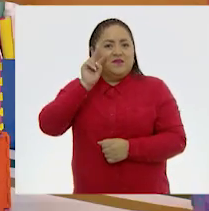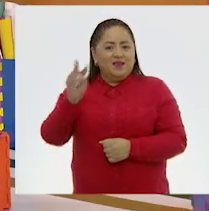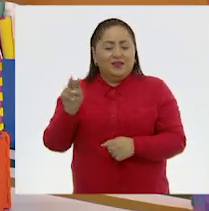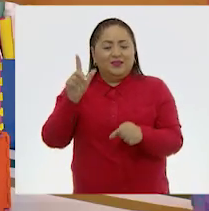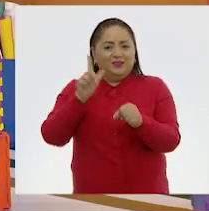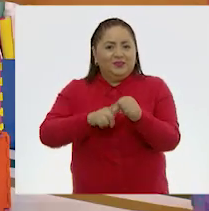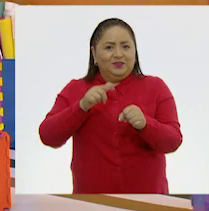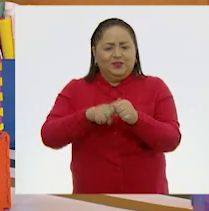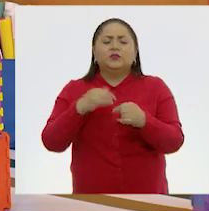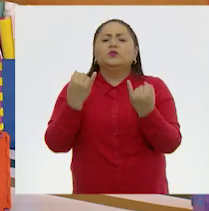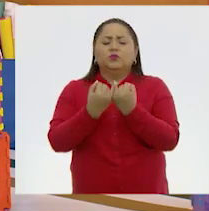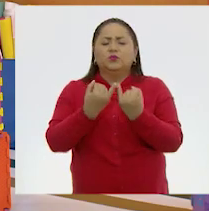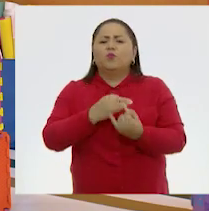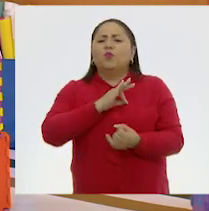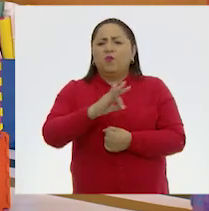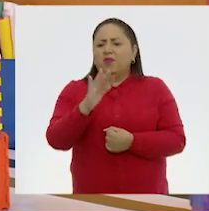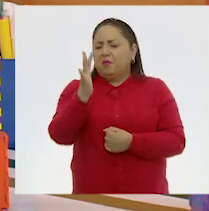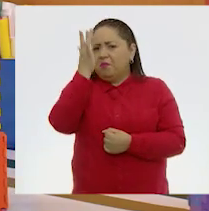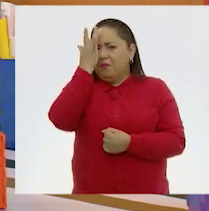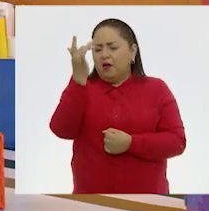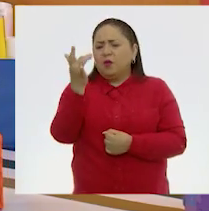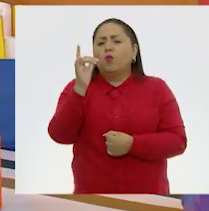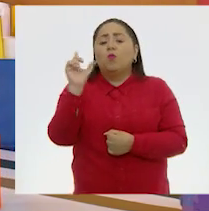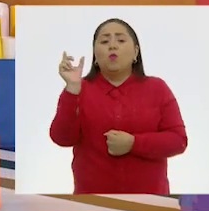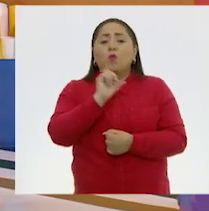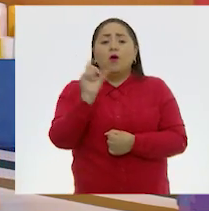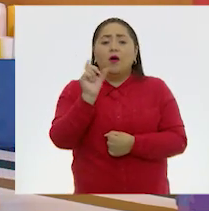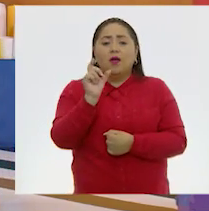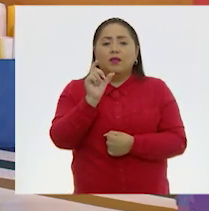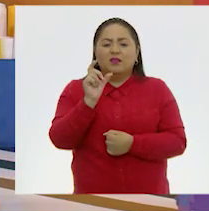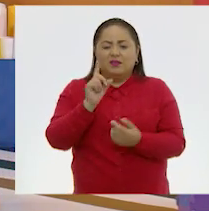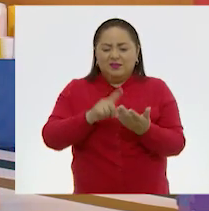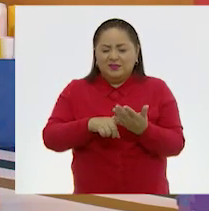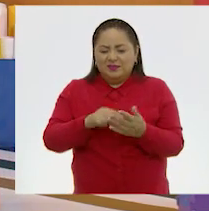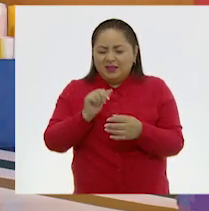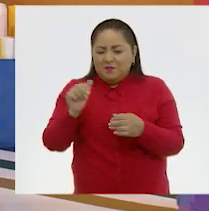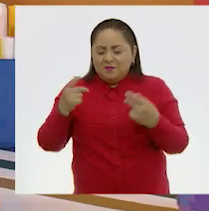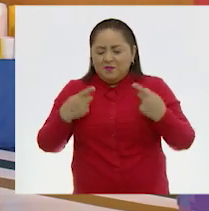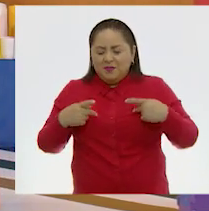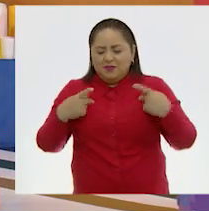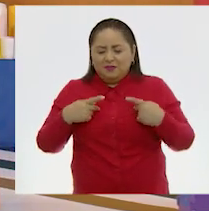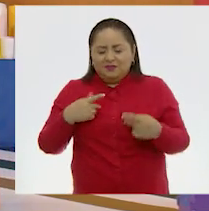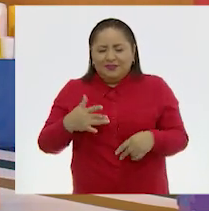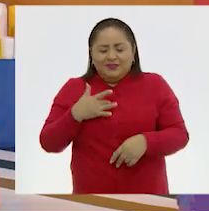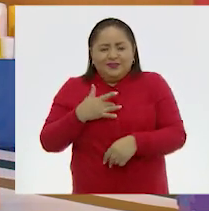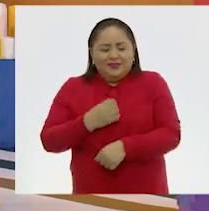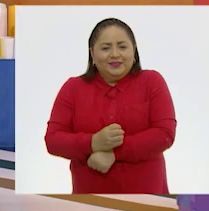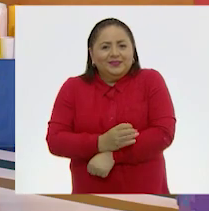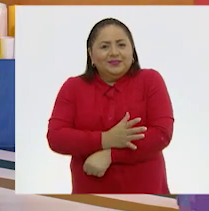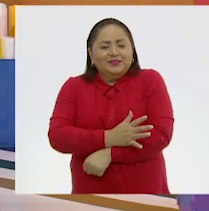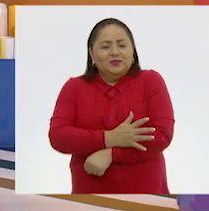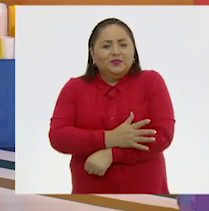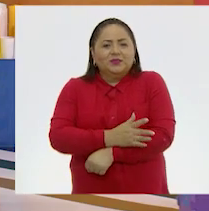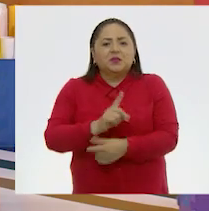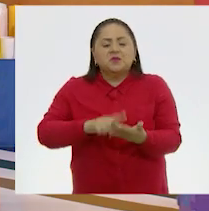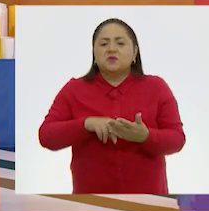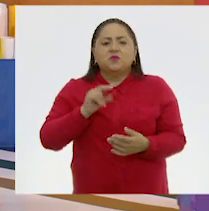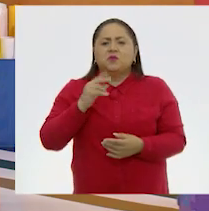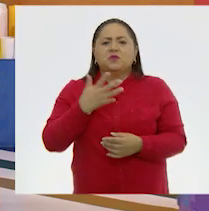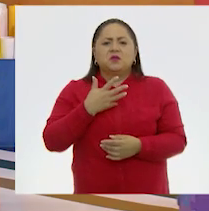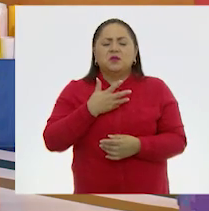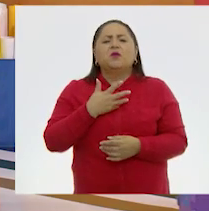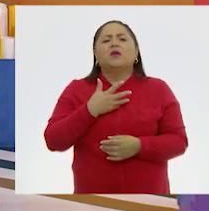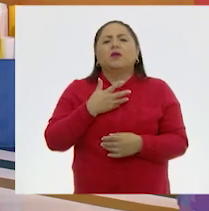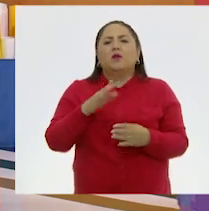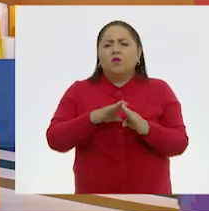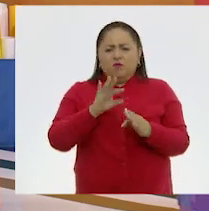los colores también pueden hacer magia cuando provocan en las personas sensaciones que no tendrían porque